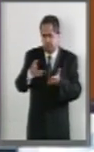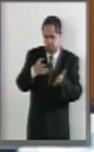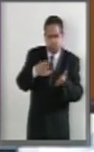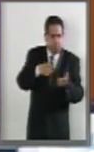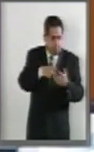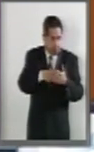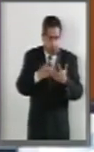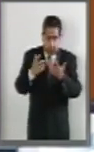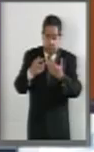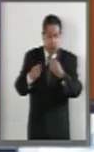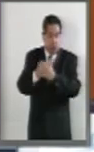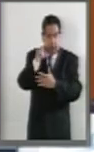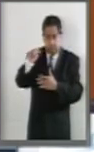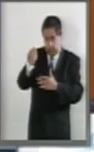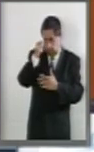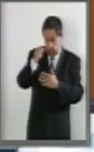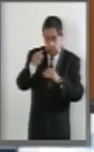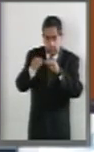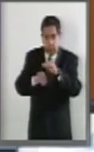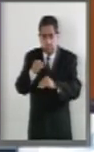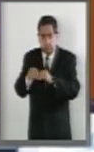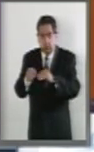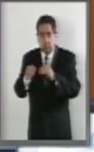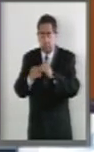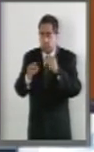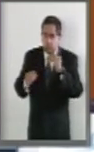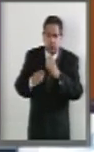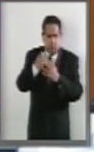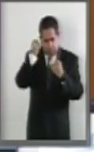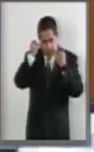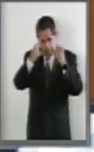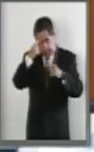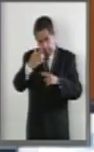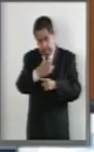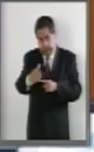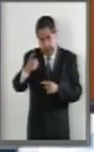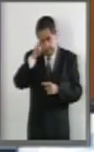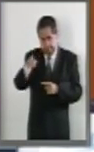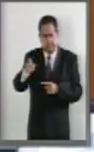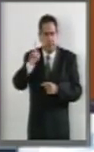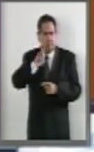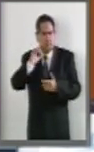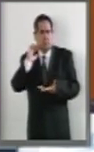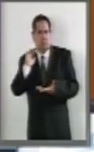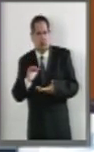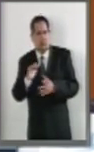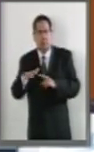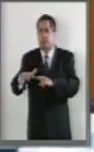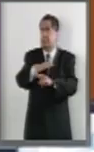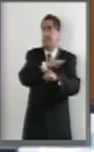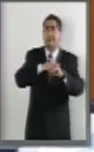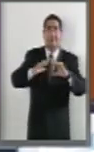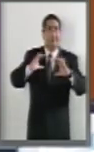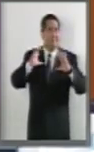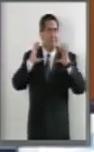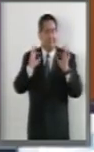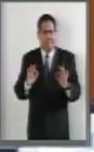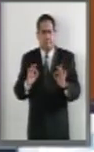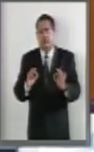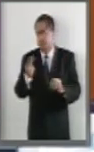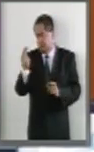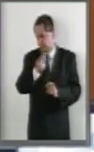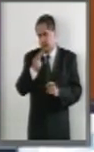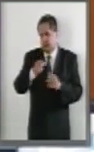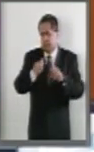utilice tecnología innovadora en el campo para aminorar el cambio climático, que es urgente y muy